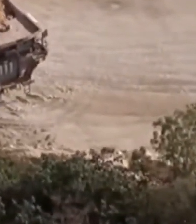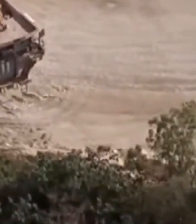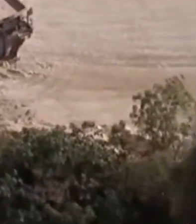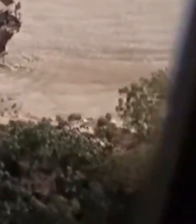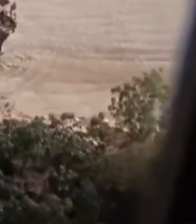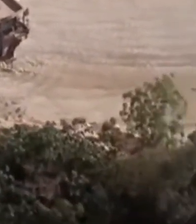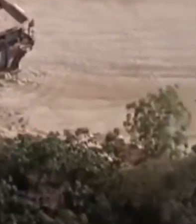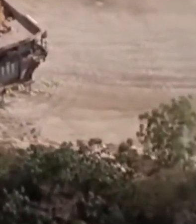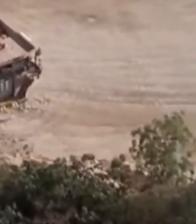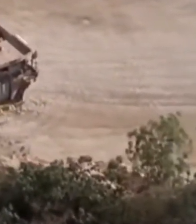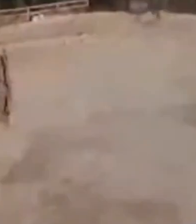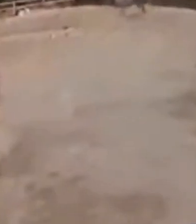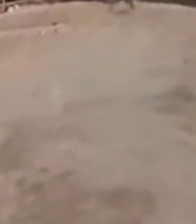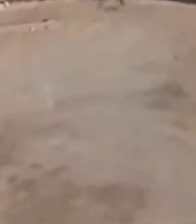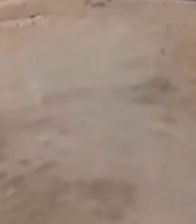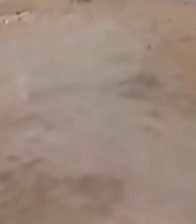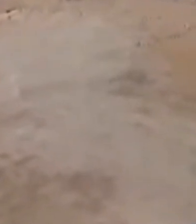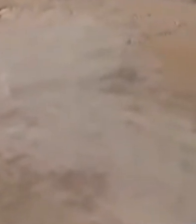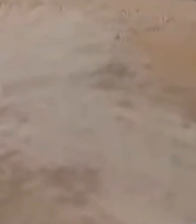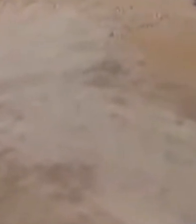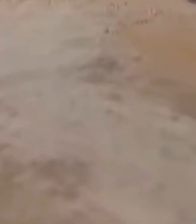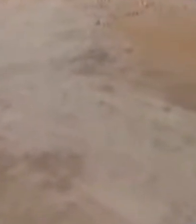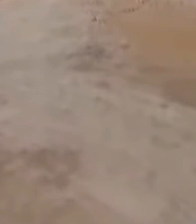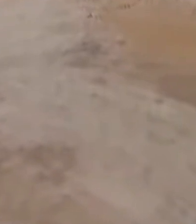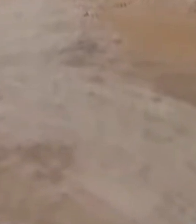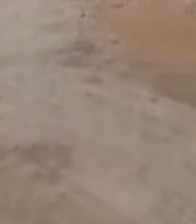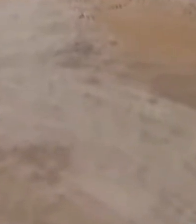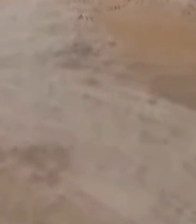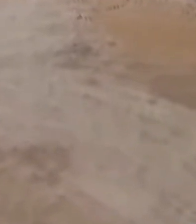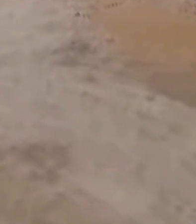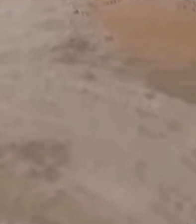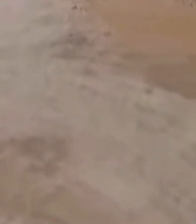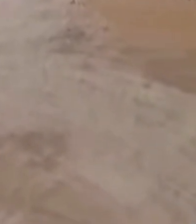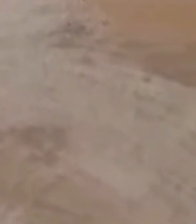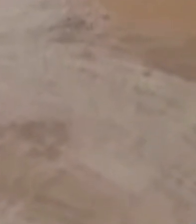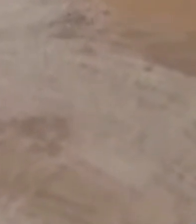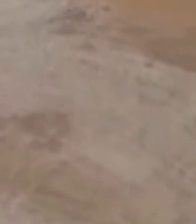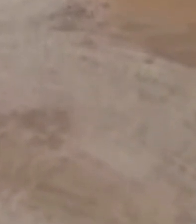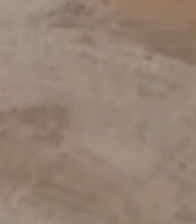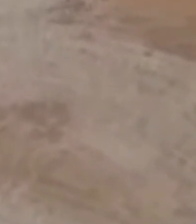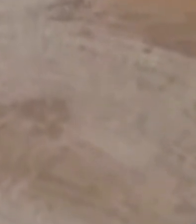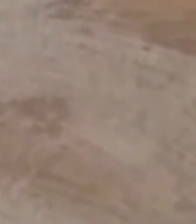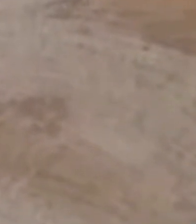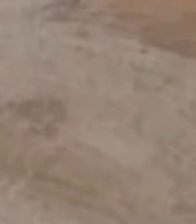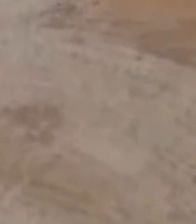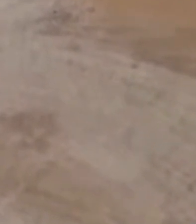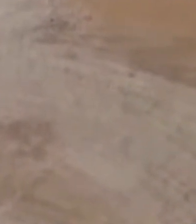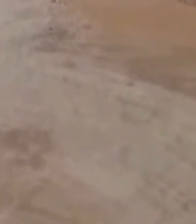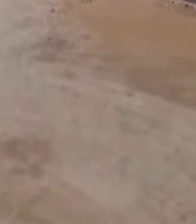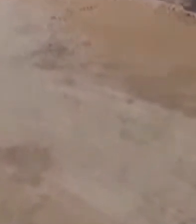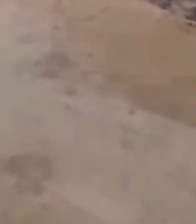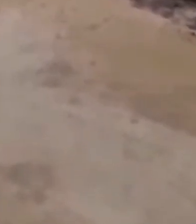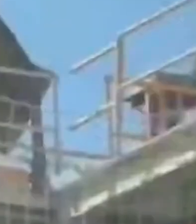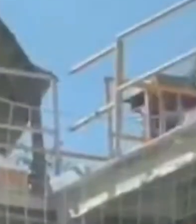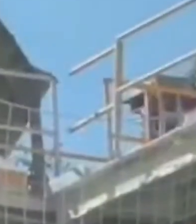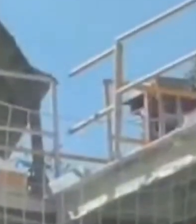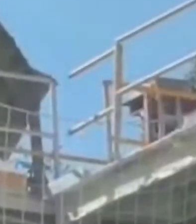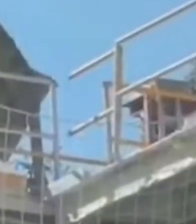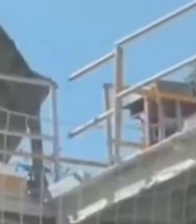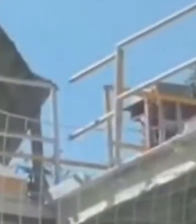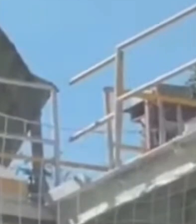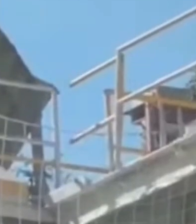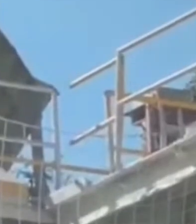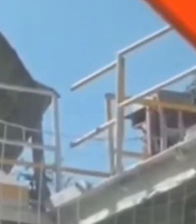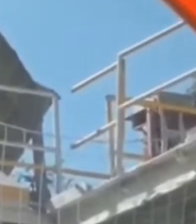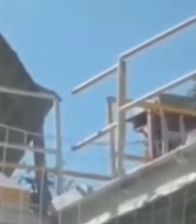cuando llegan al acuífero ya no pueden de acuerdo a la legislación aunque se tenga el